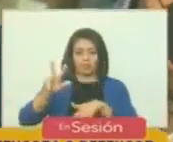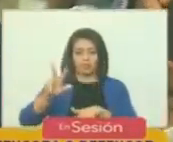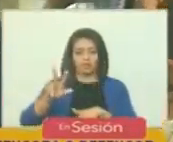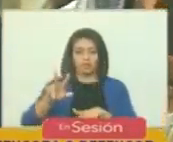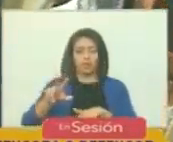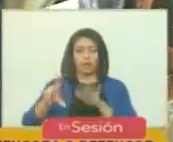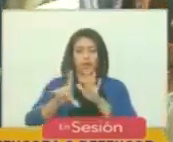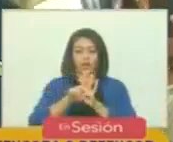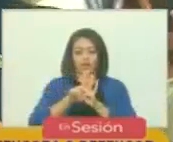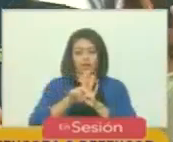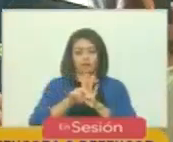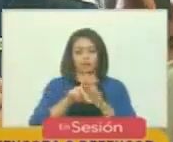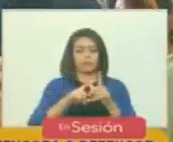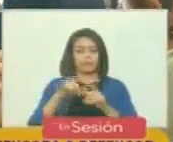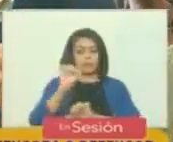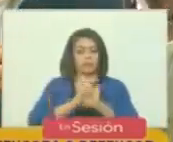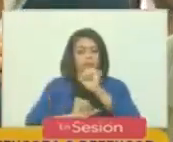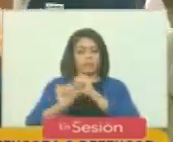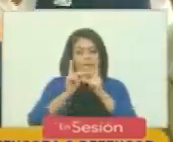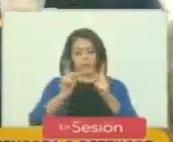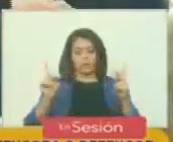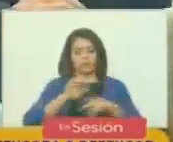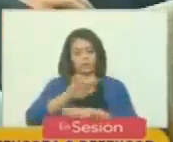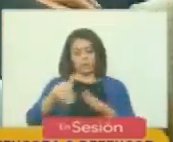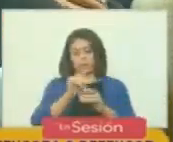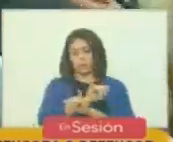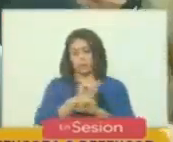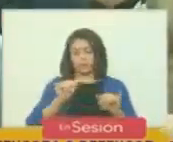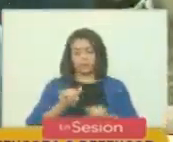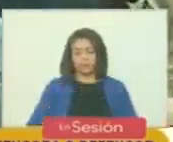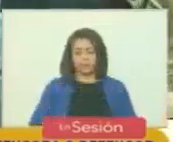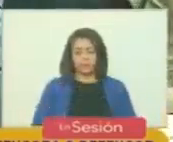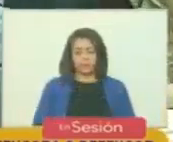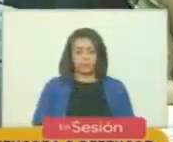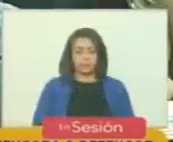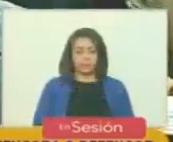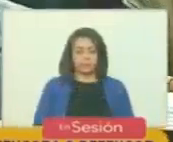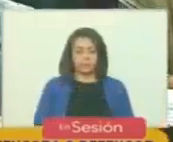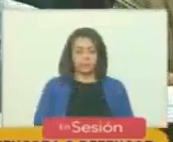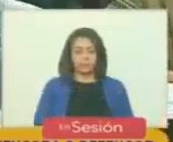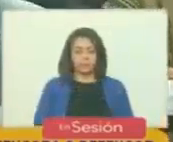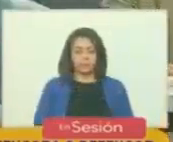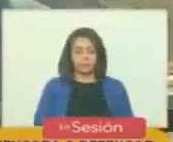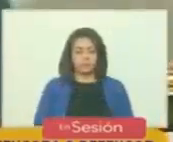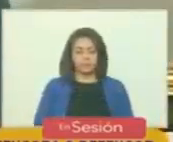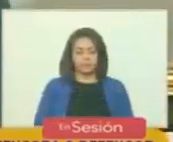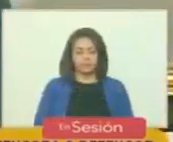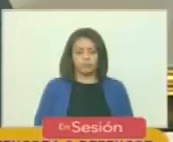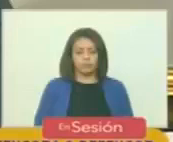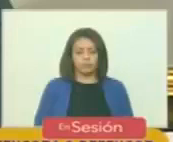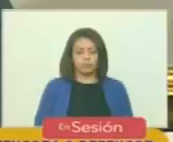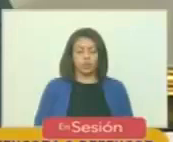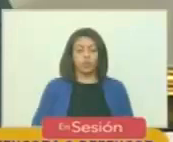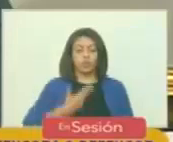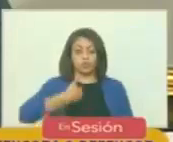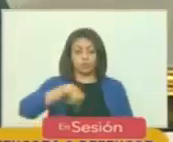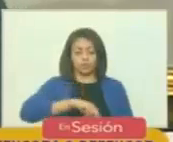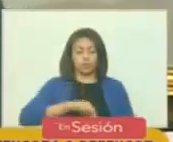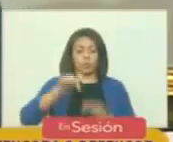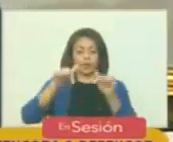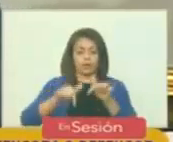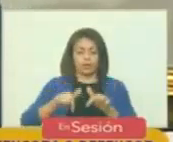la Ley Orgánica de la Defensa Pública. Es todo, presidente. Bien. Se encuentran con nosotros,